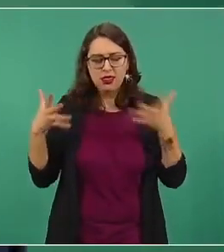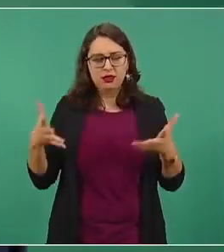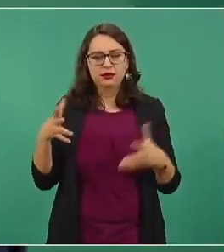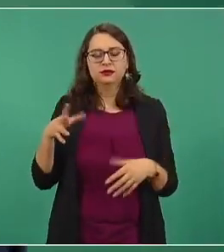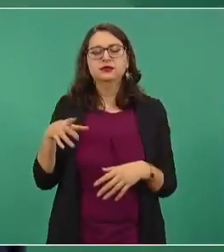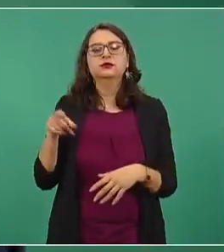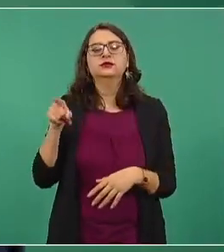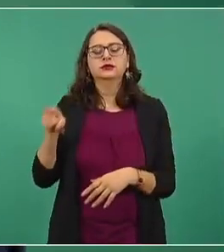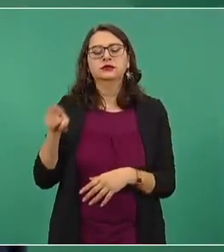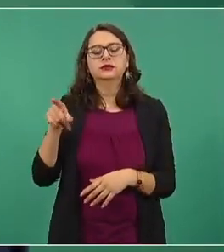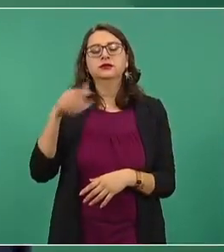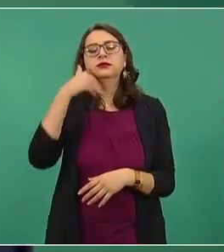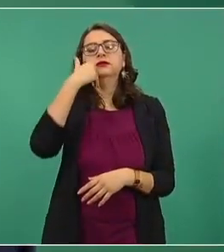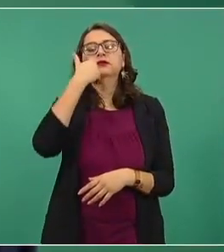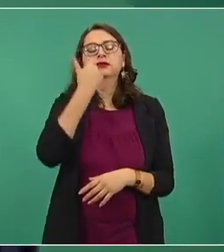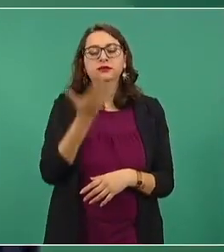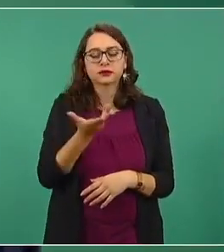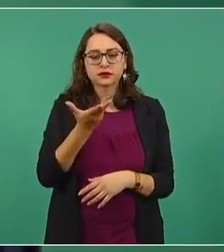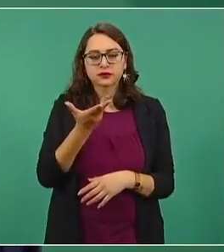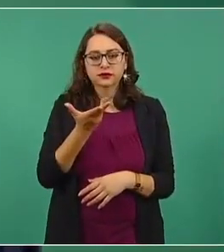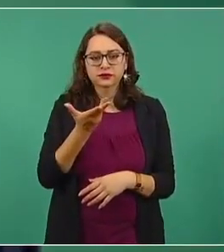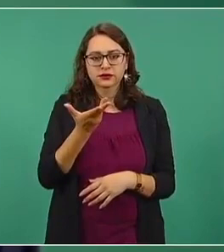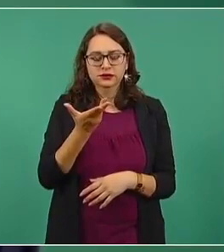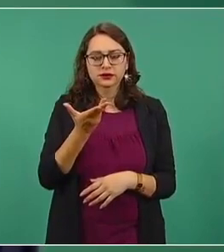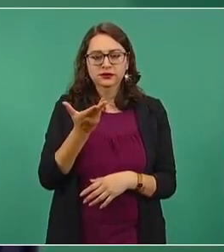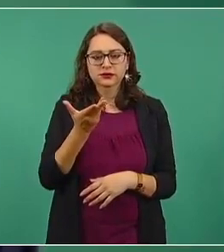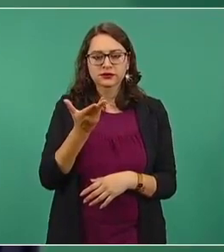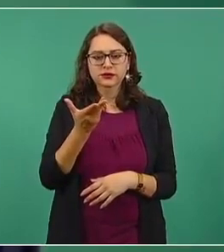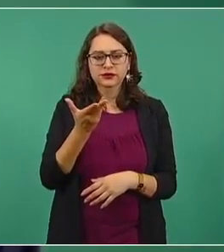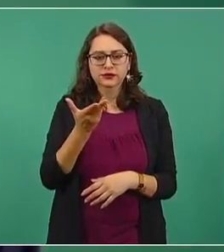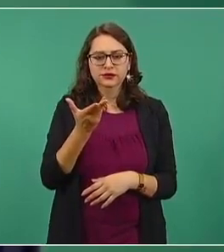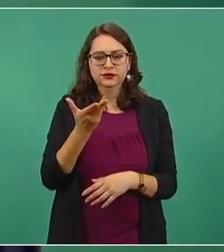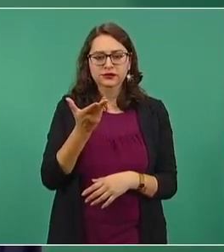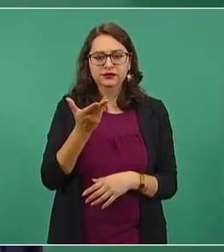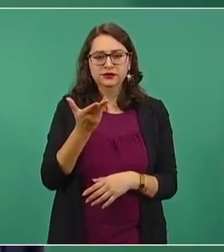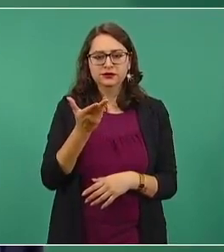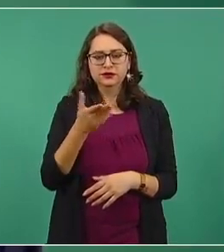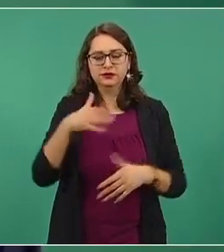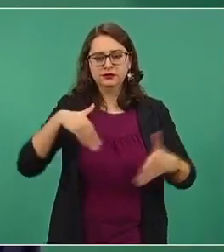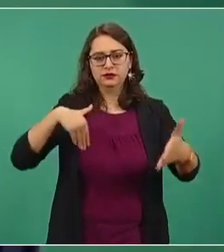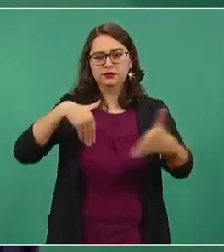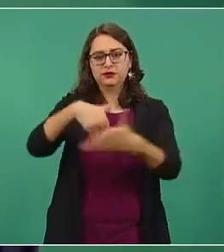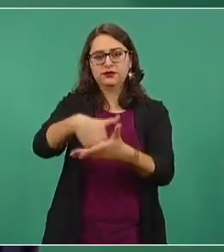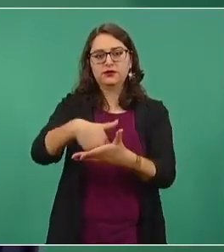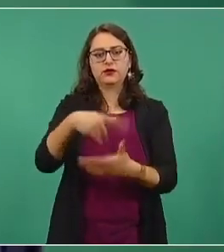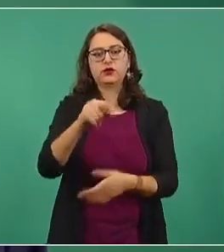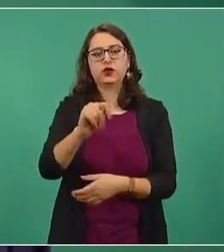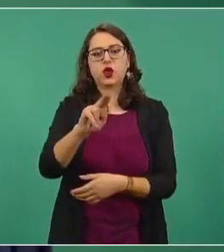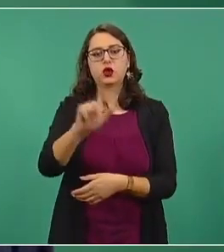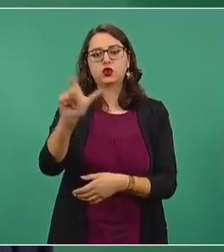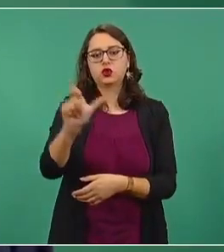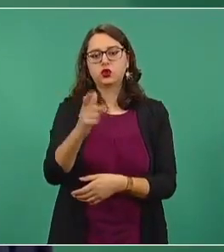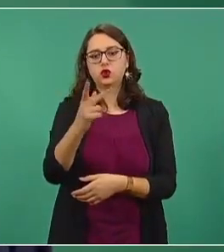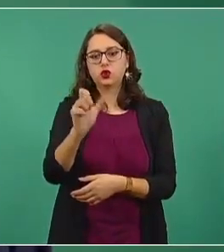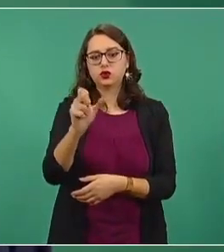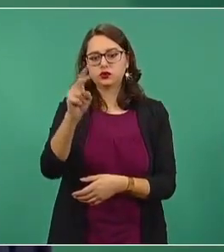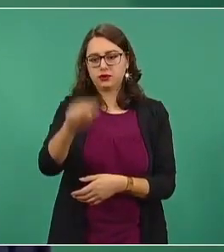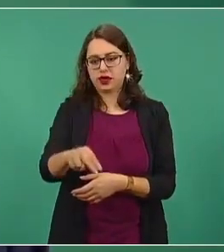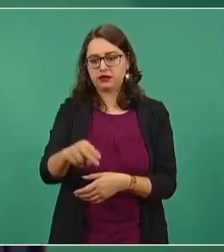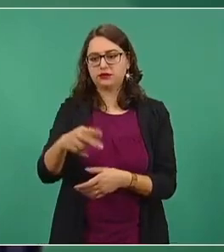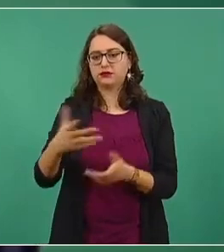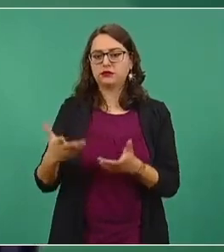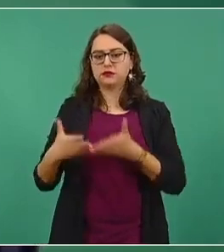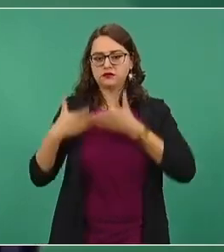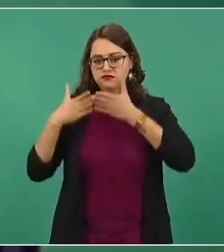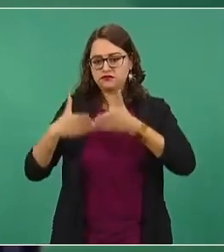atracar en Tuxpan, como se le estaba esperando.